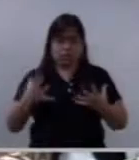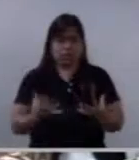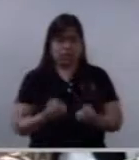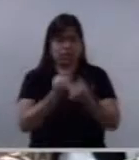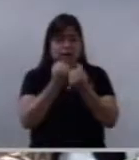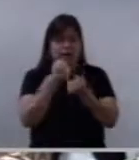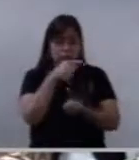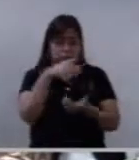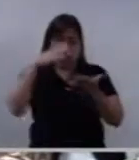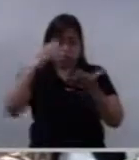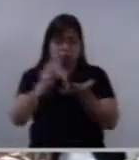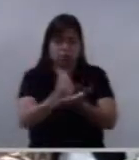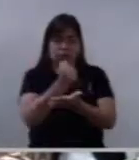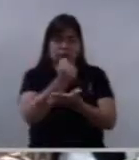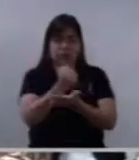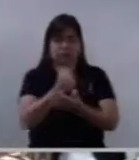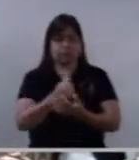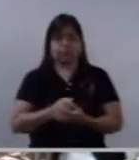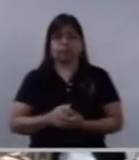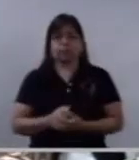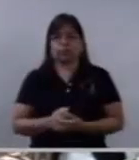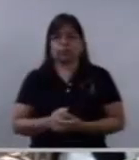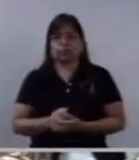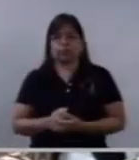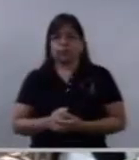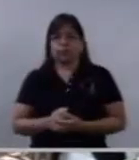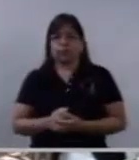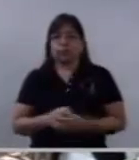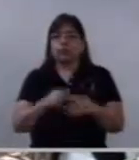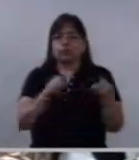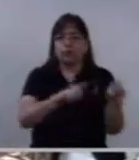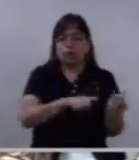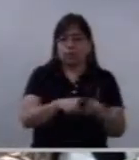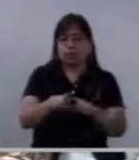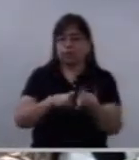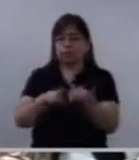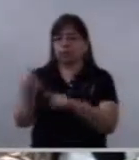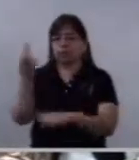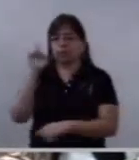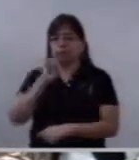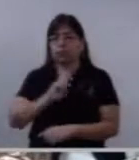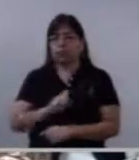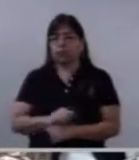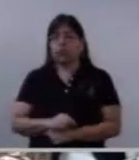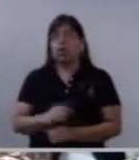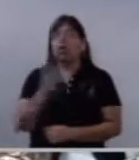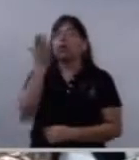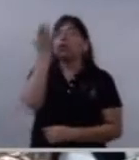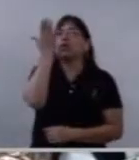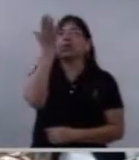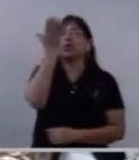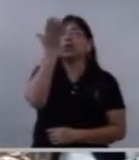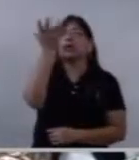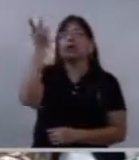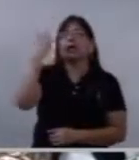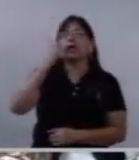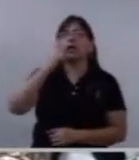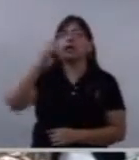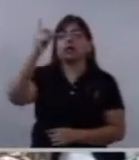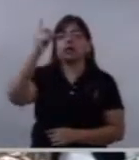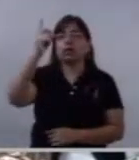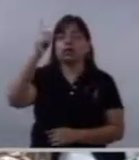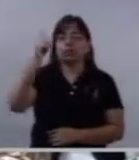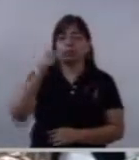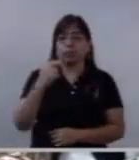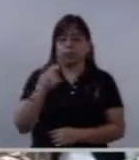según Dios la ganarás. Hermanas y hermanos, pidámosle a Dios ir